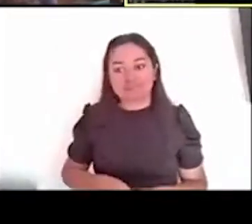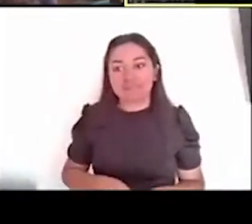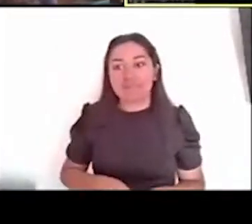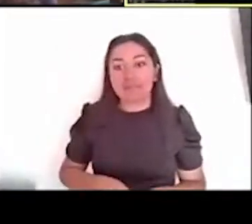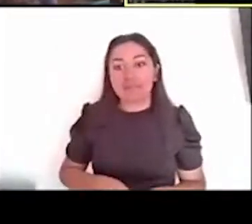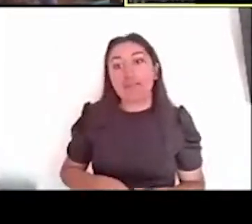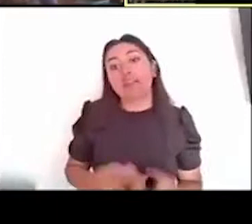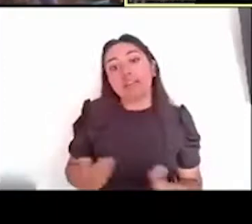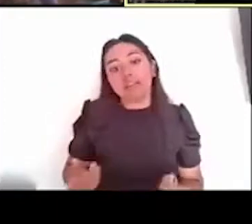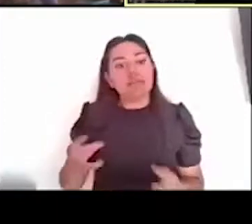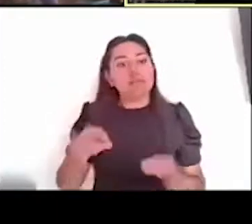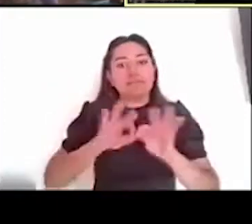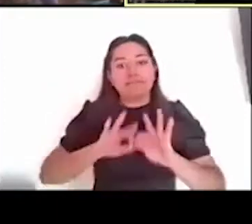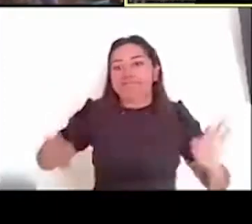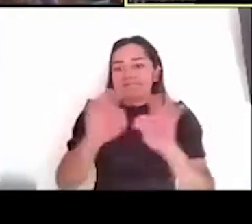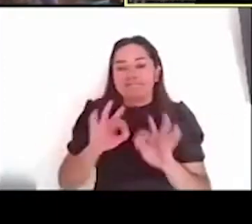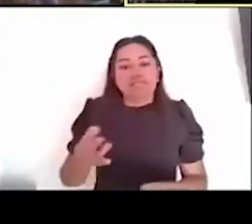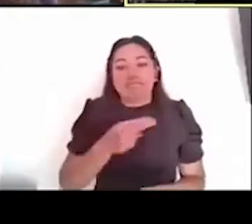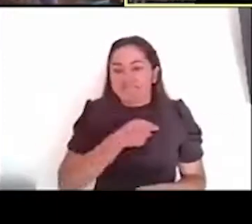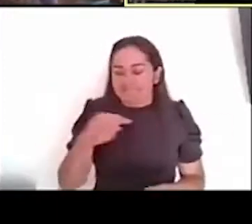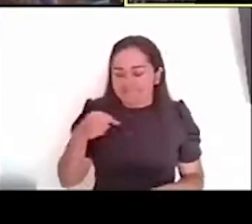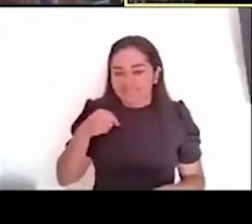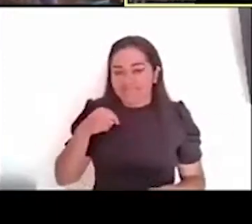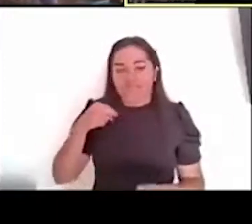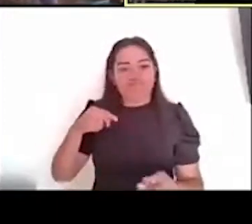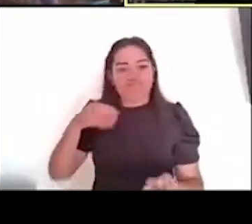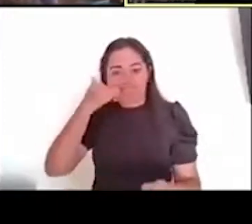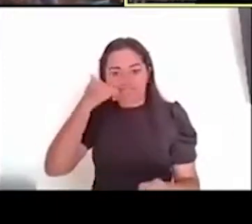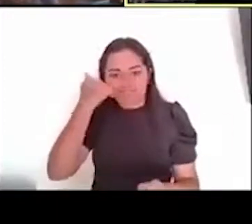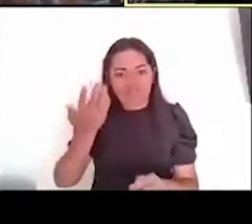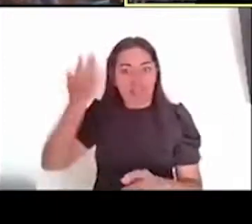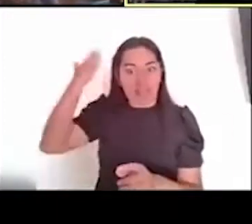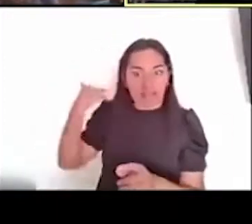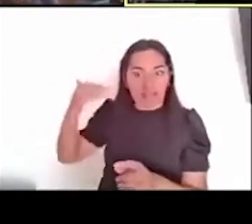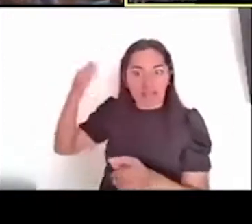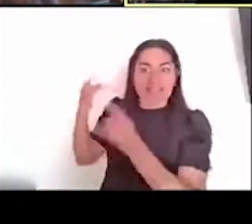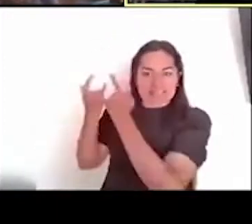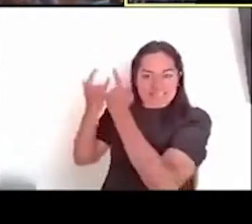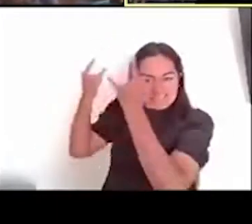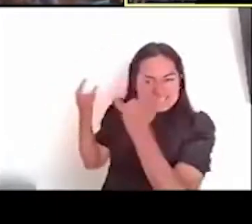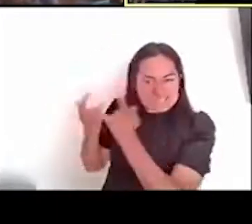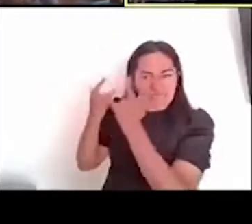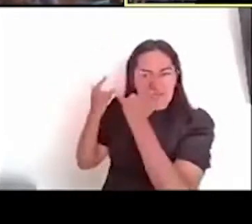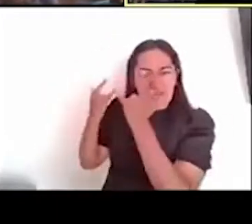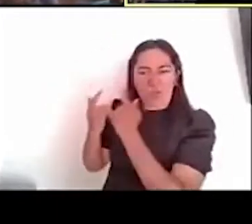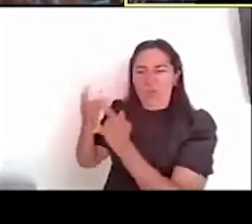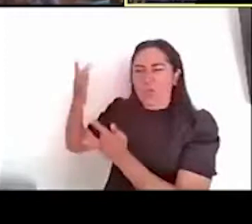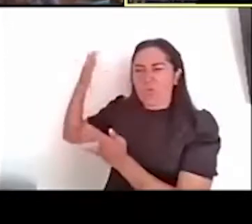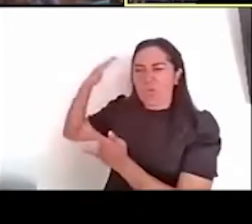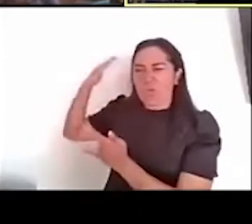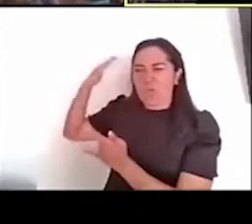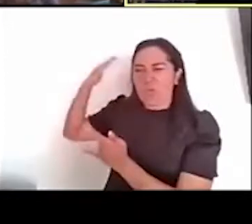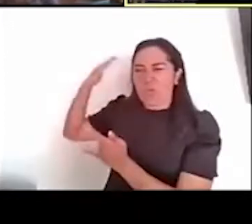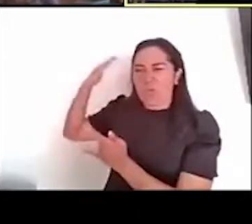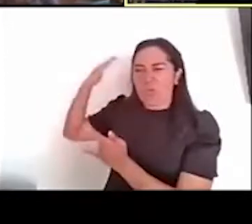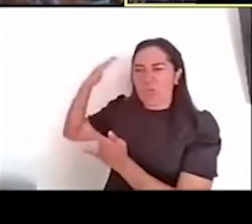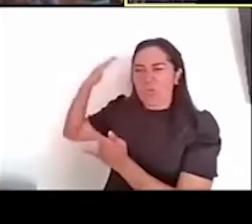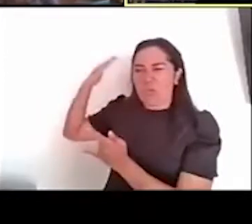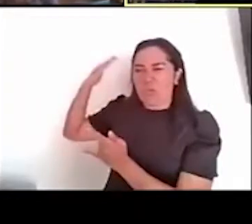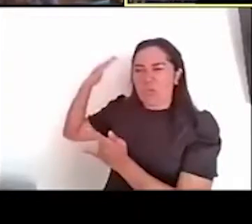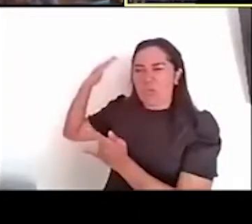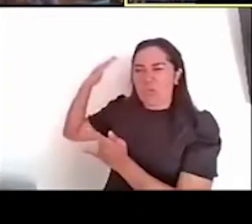nosotros consideramos que nuestro pasado, el pasado arqueológico de la Ciudad de México, puede convivir